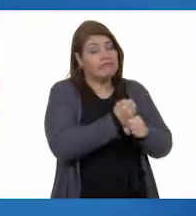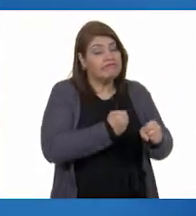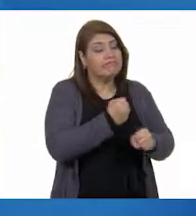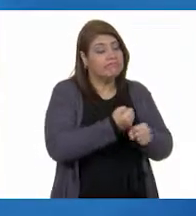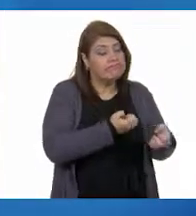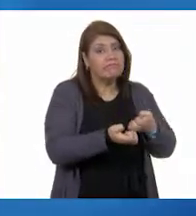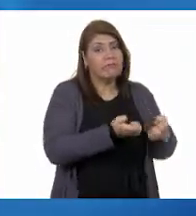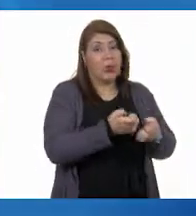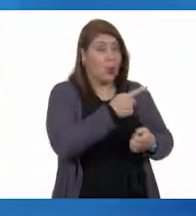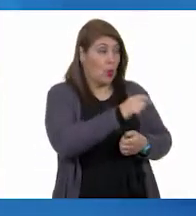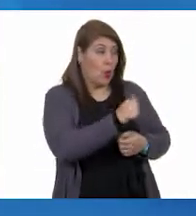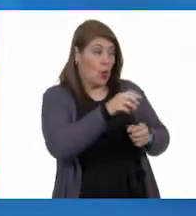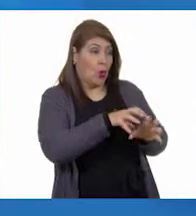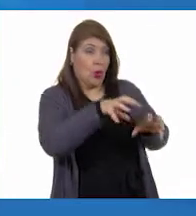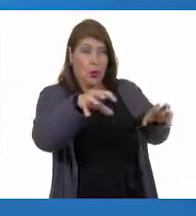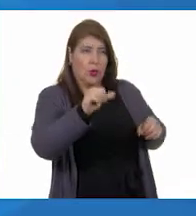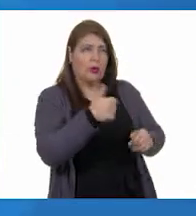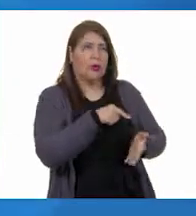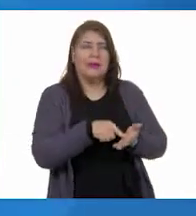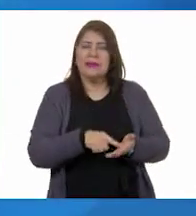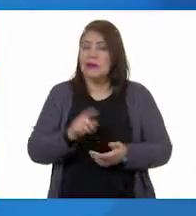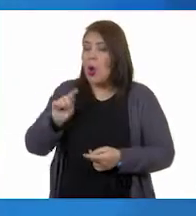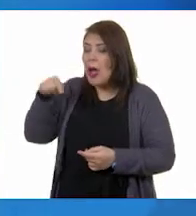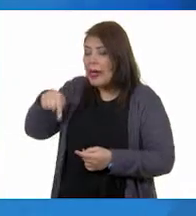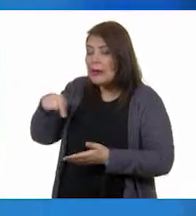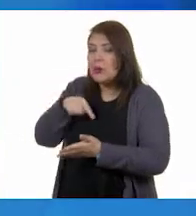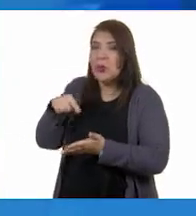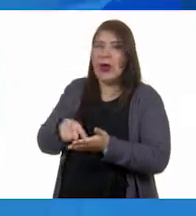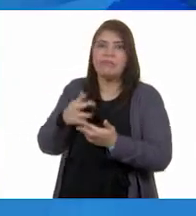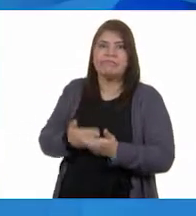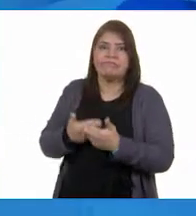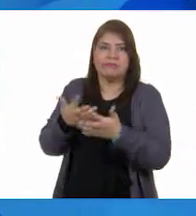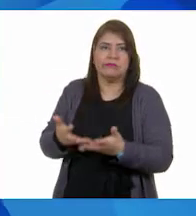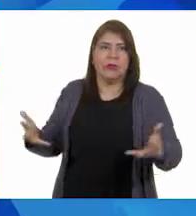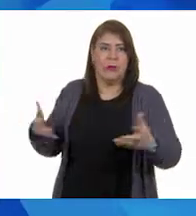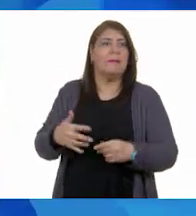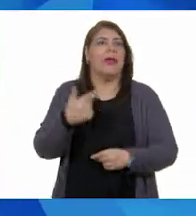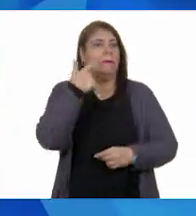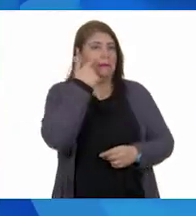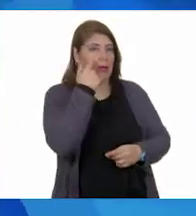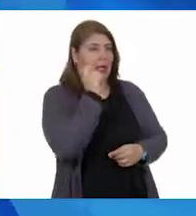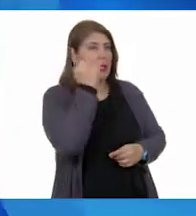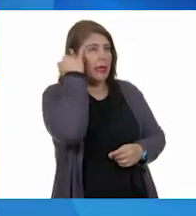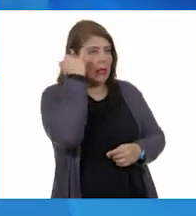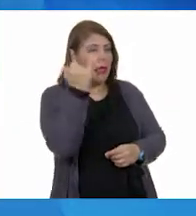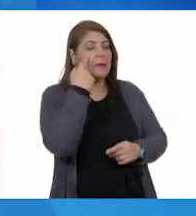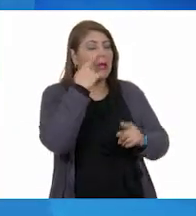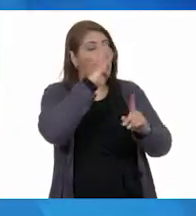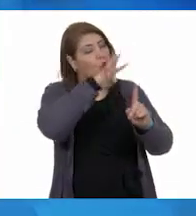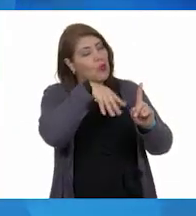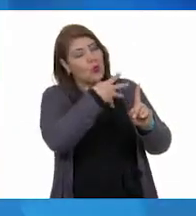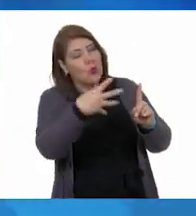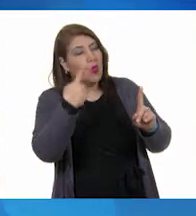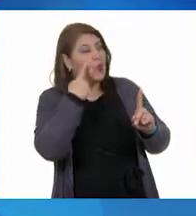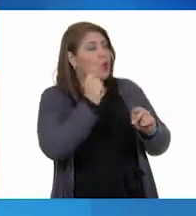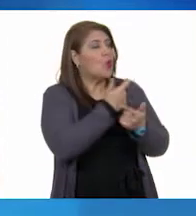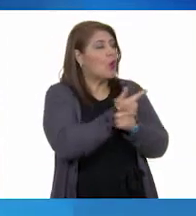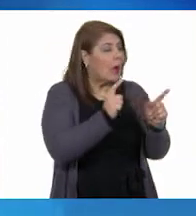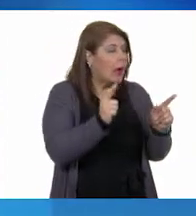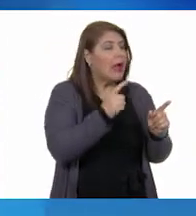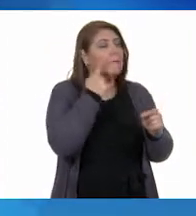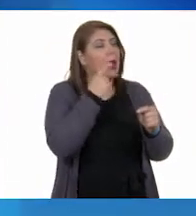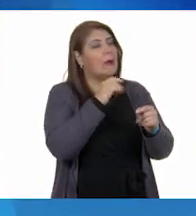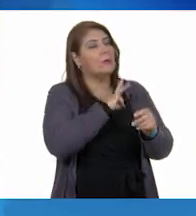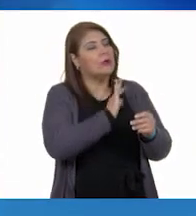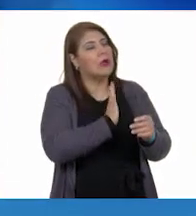¿No pueden ensayar en otro lado? Este espacio nos sirve porque es más amplio. Les propongo que revisemos los horarios en que está libre la cancha y